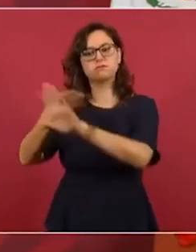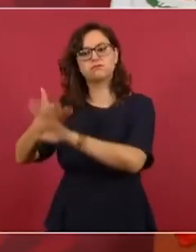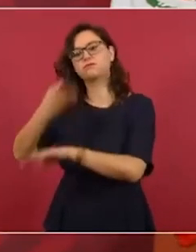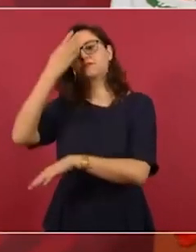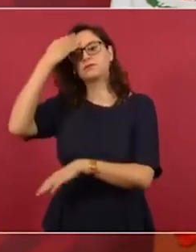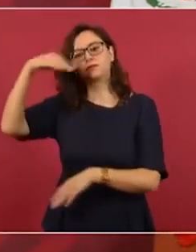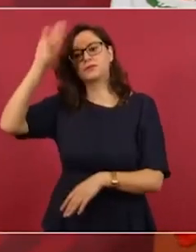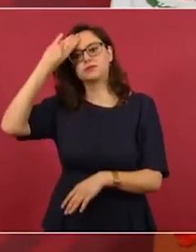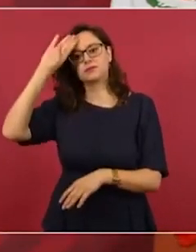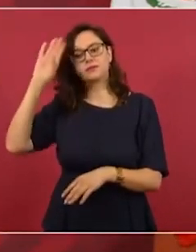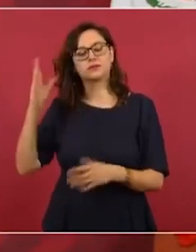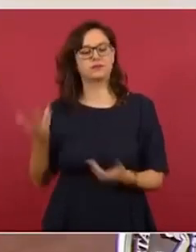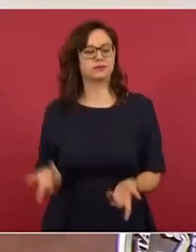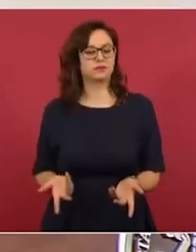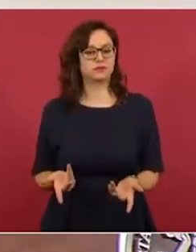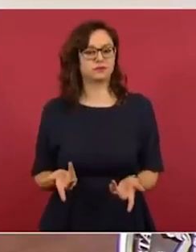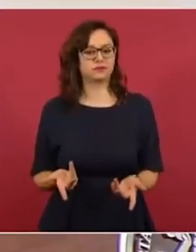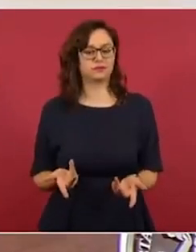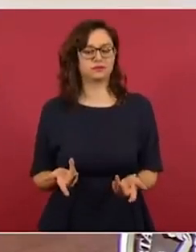que están haciendo